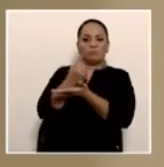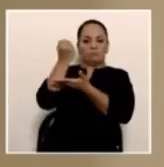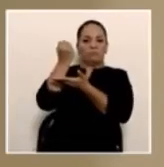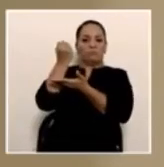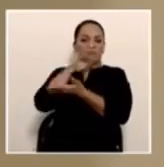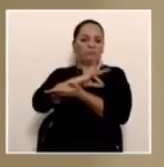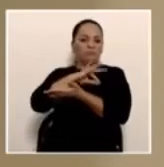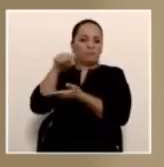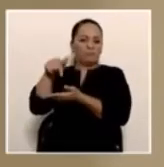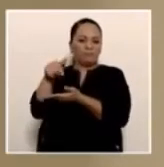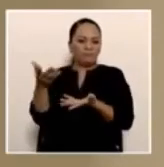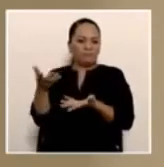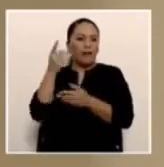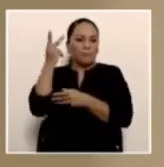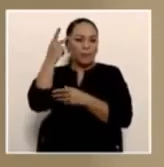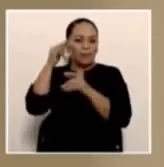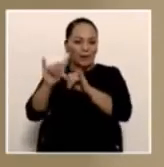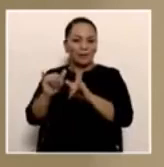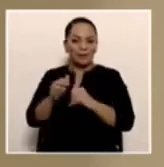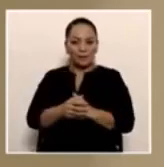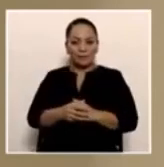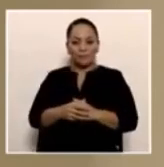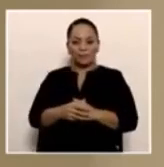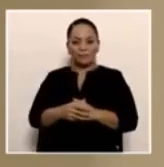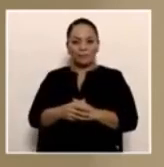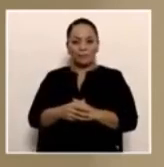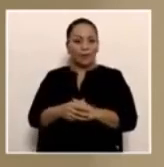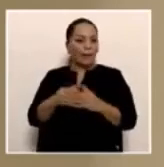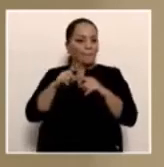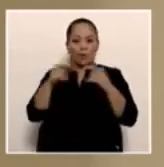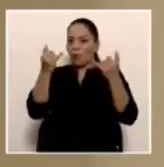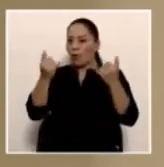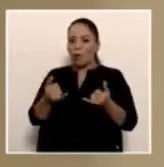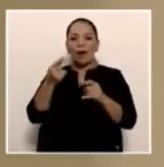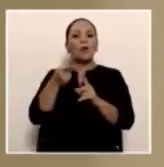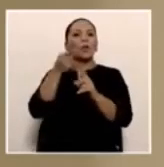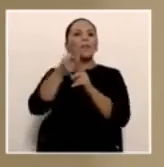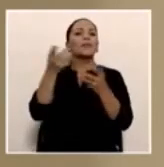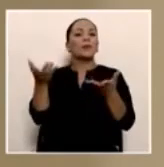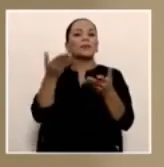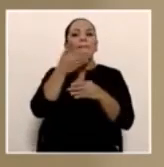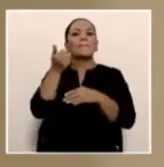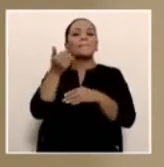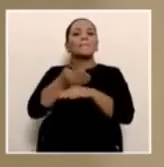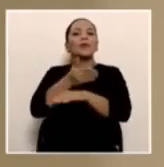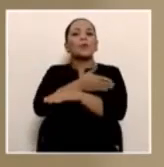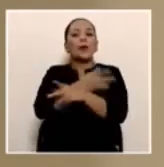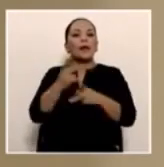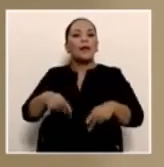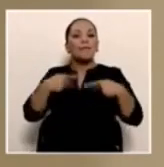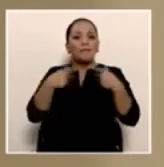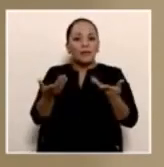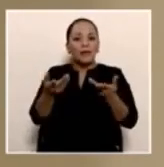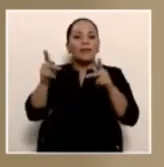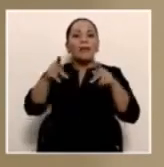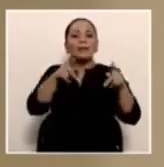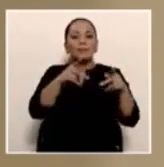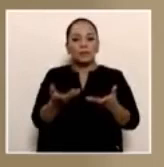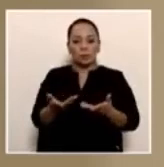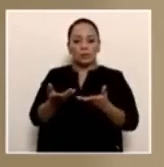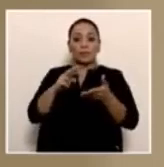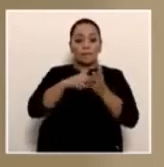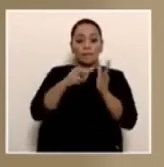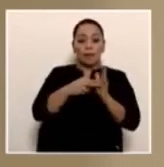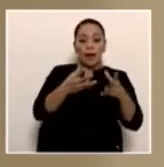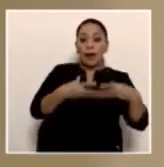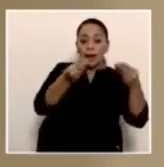alto. Esa es la política. Mejorarle el costo de la vida a los costarricenses, pero en este caso es bajar el gasto